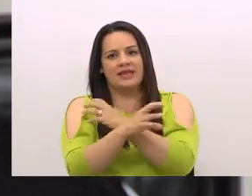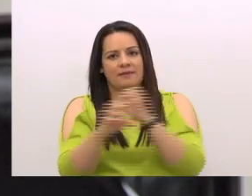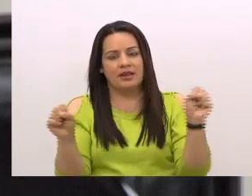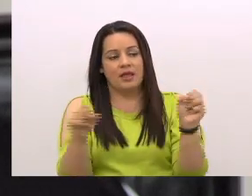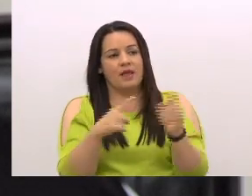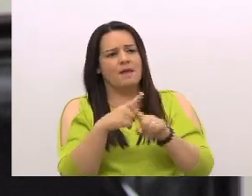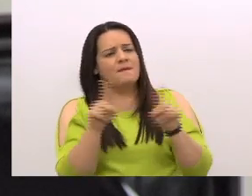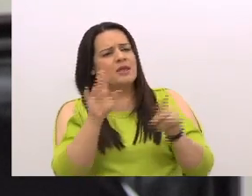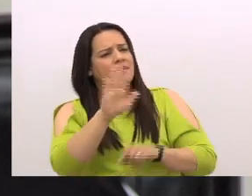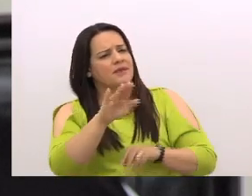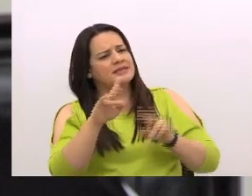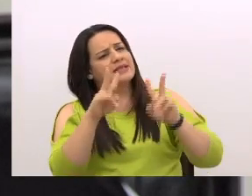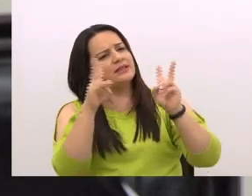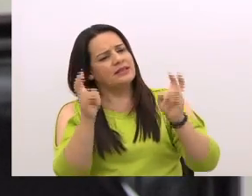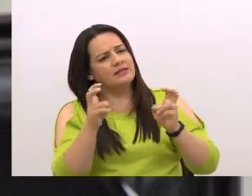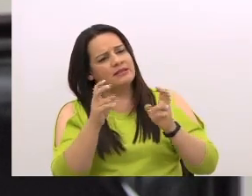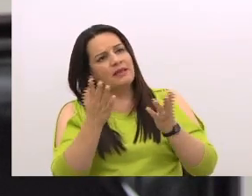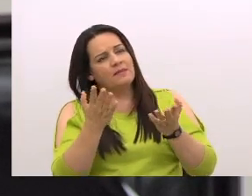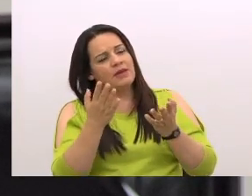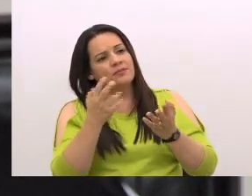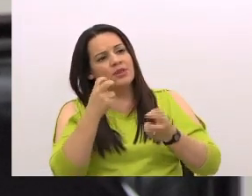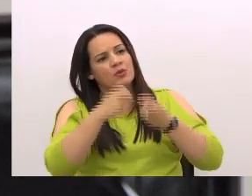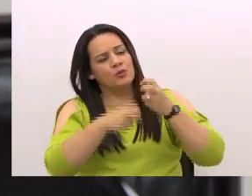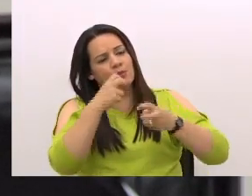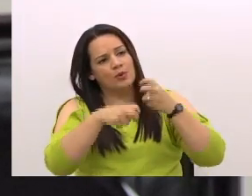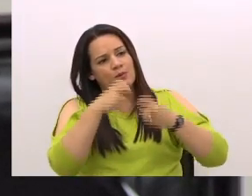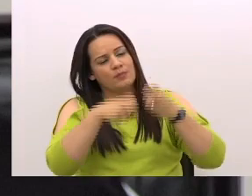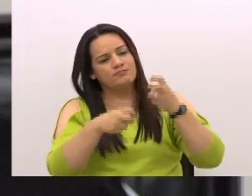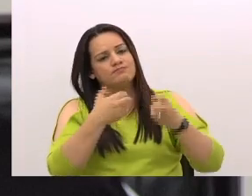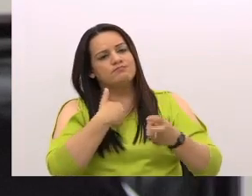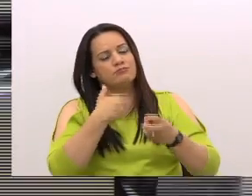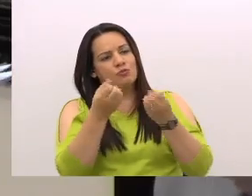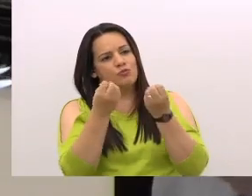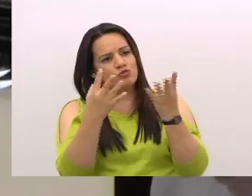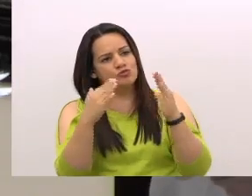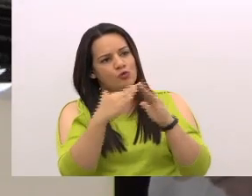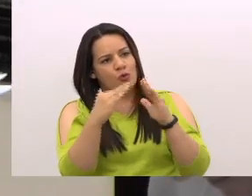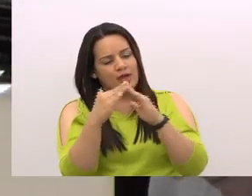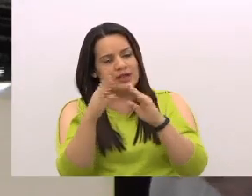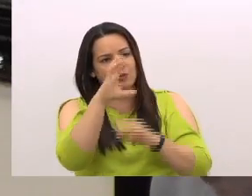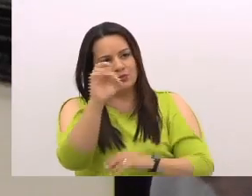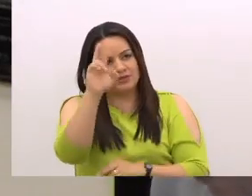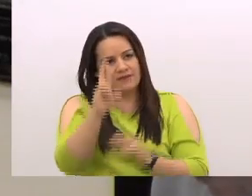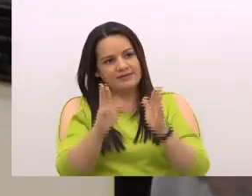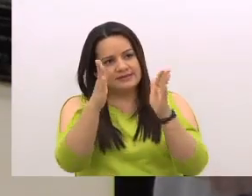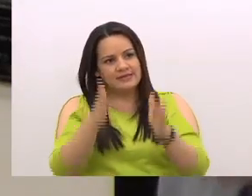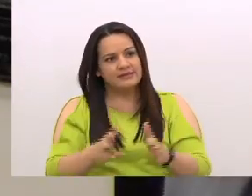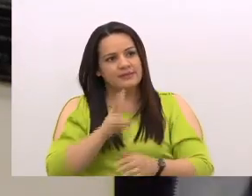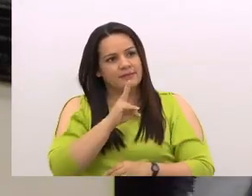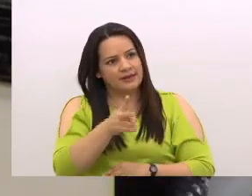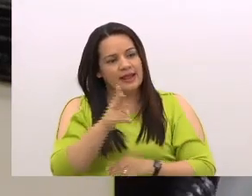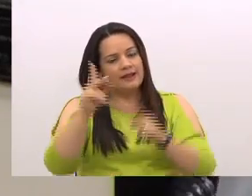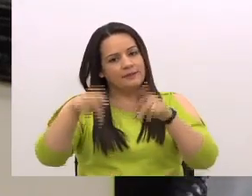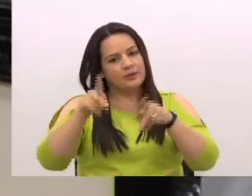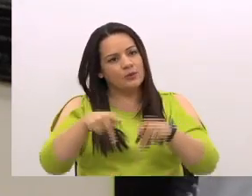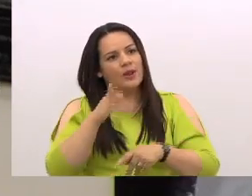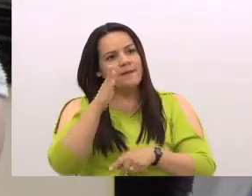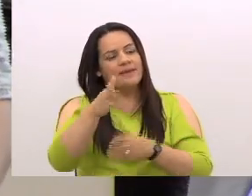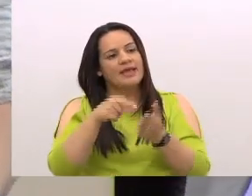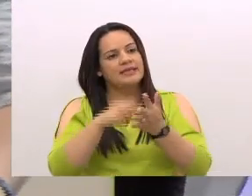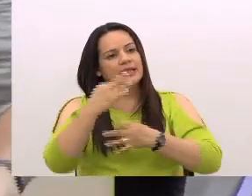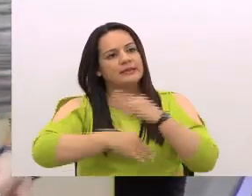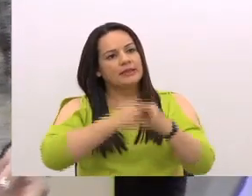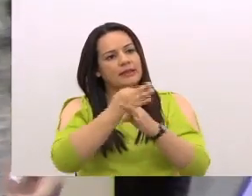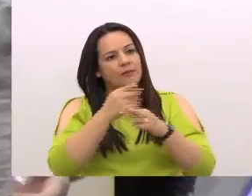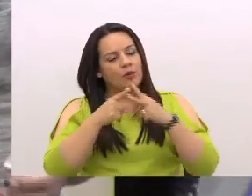es uno de los problemas que atraviesa quizás los hogares, muchos hogares costalicenses, ¿verdad? Que las personas acuden a este tipo de